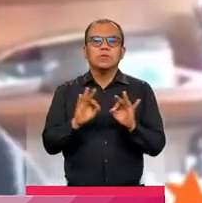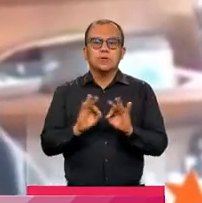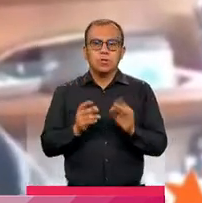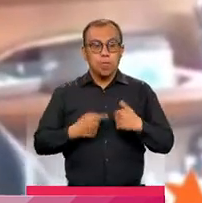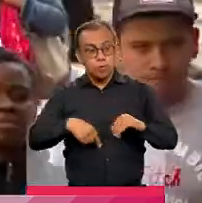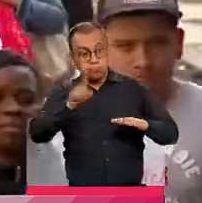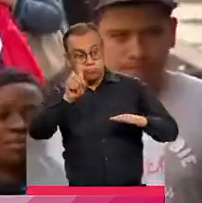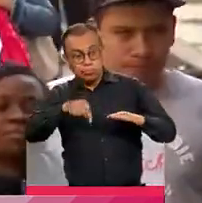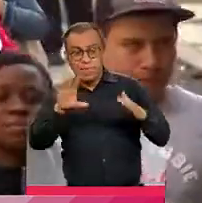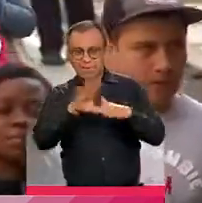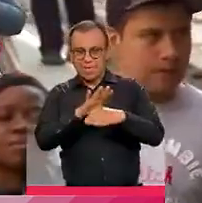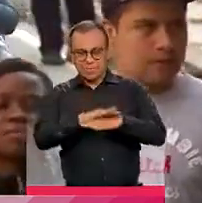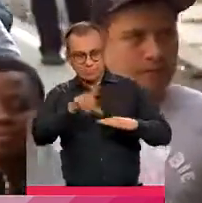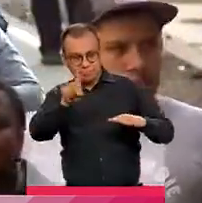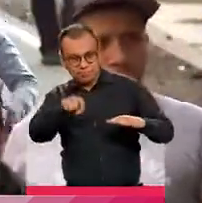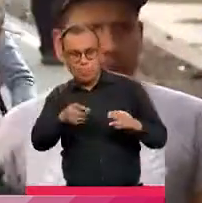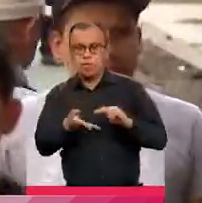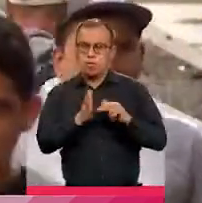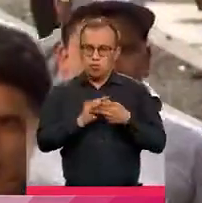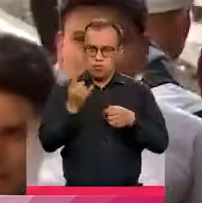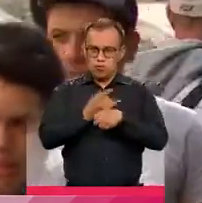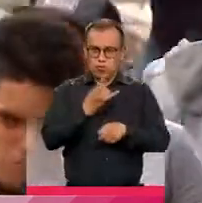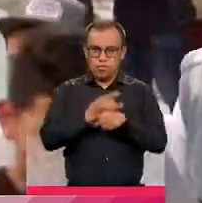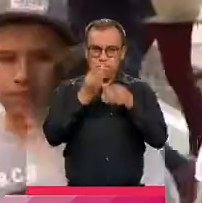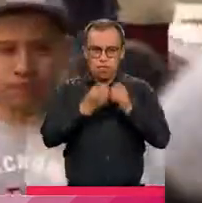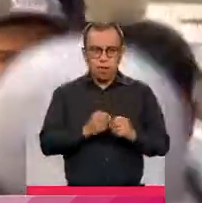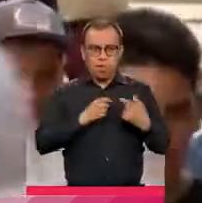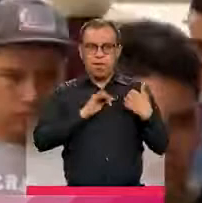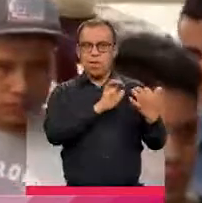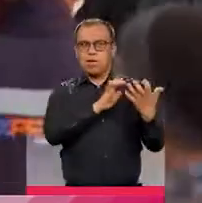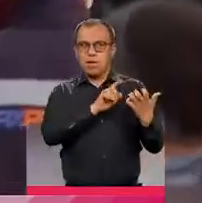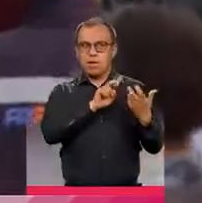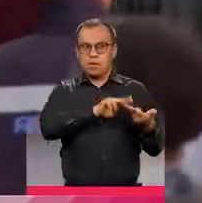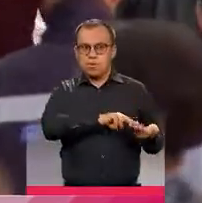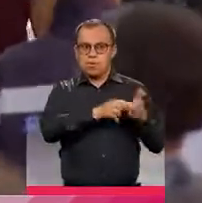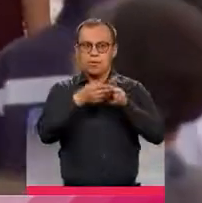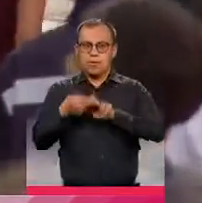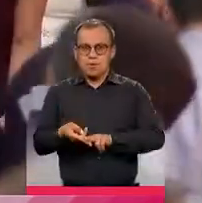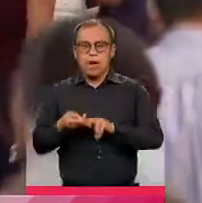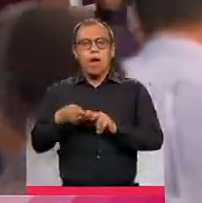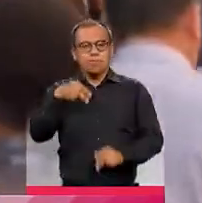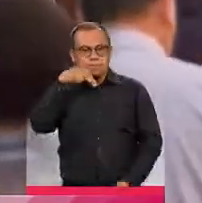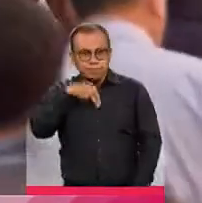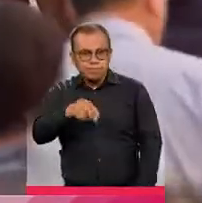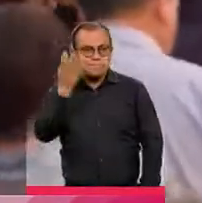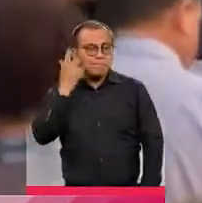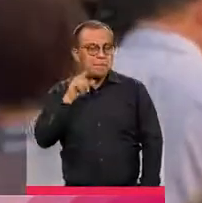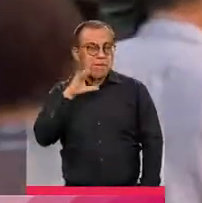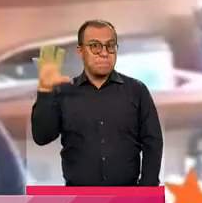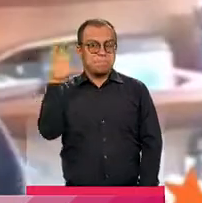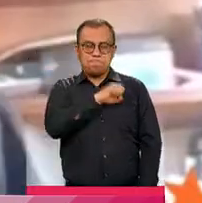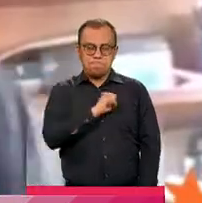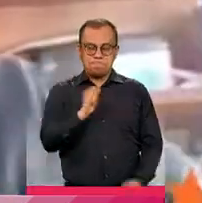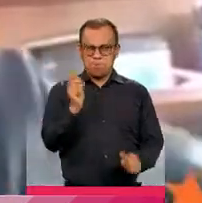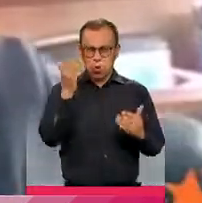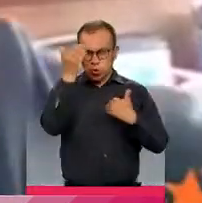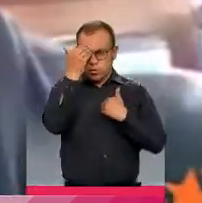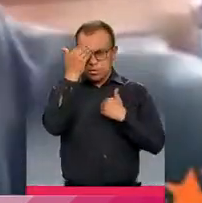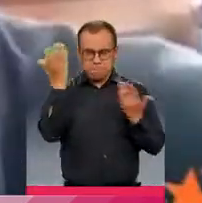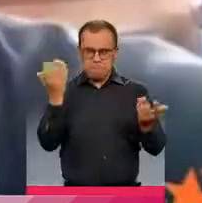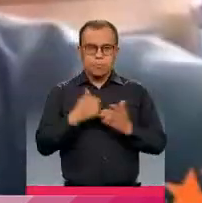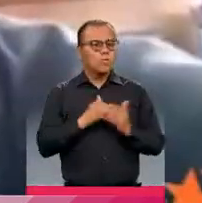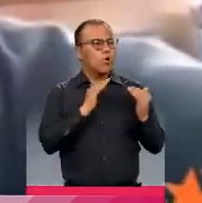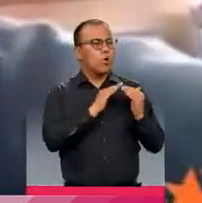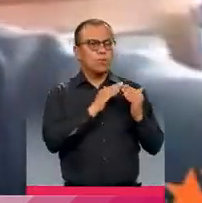un taxi. Agregó que acudimos a herramientas de la guerra para el relacionamiento cotidiano sin darnos cuenta. Para decirle al